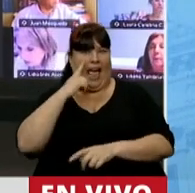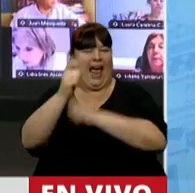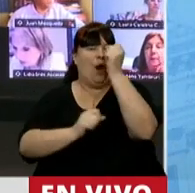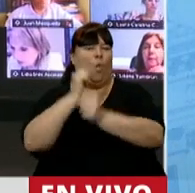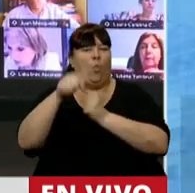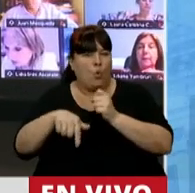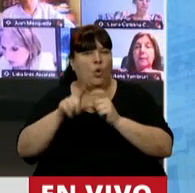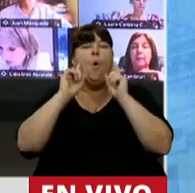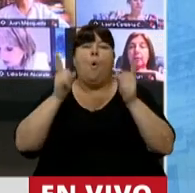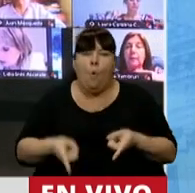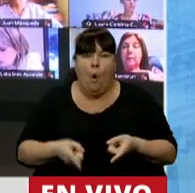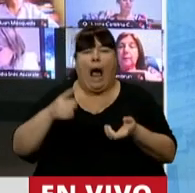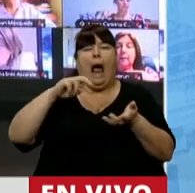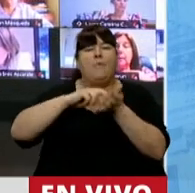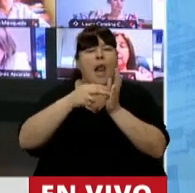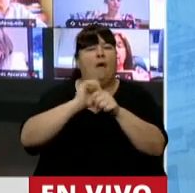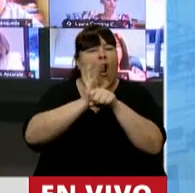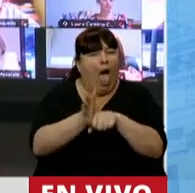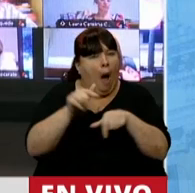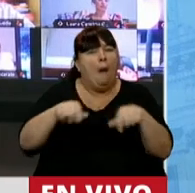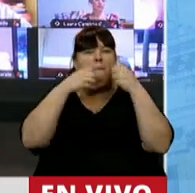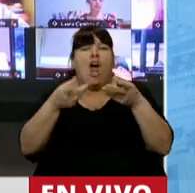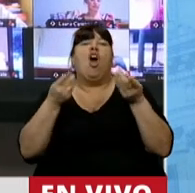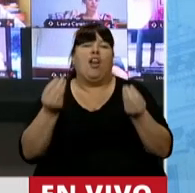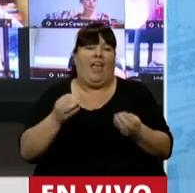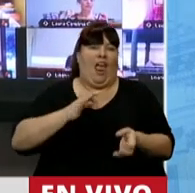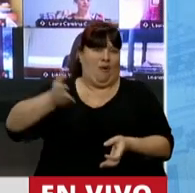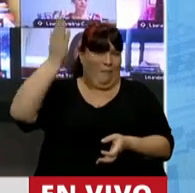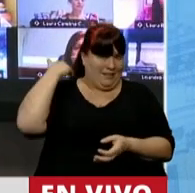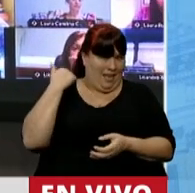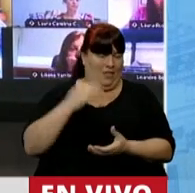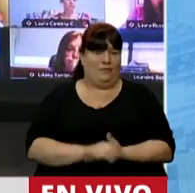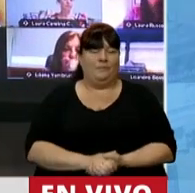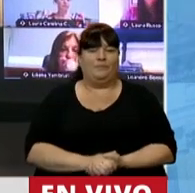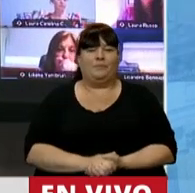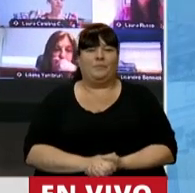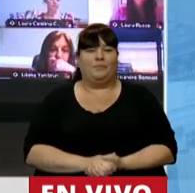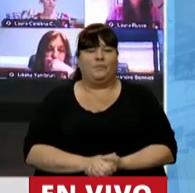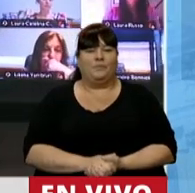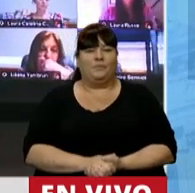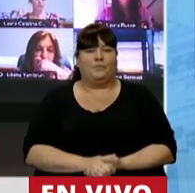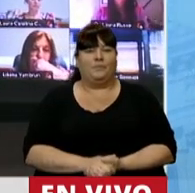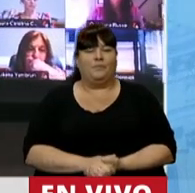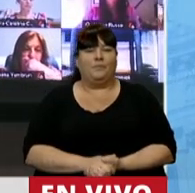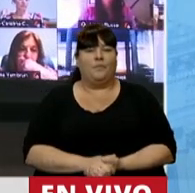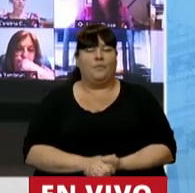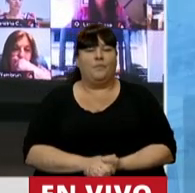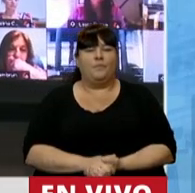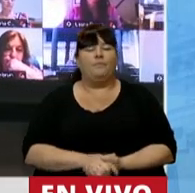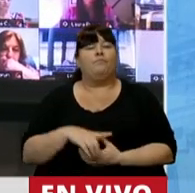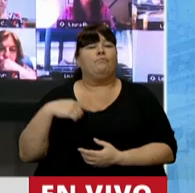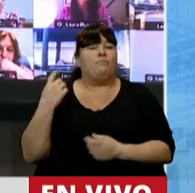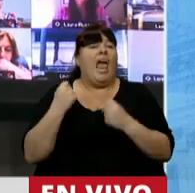industria a pesar de las consecuencias que ha tenido que atravesar como producto de la pandemia. Los